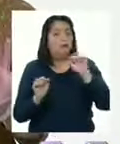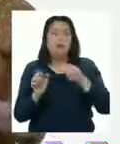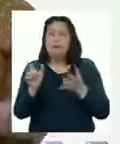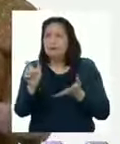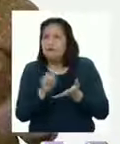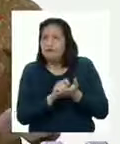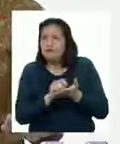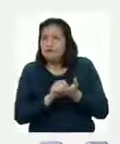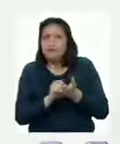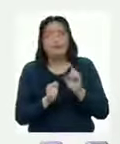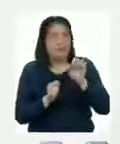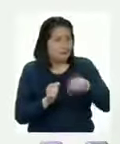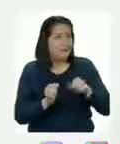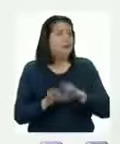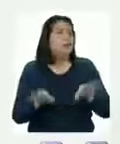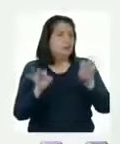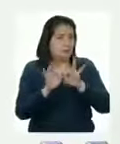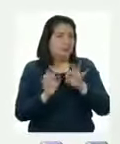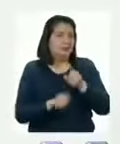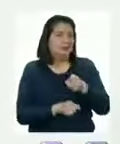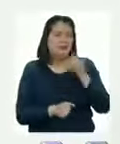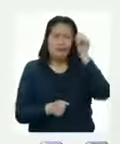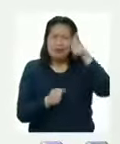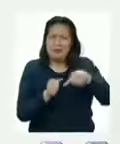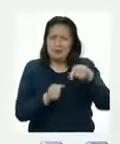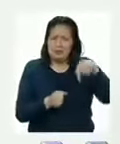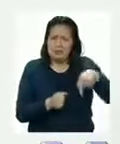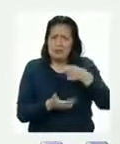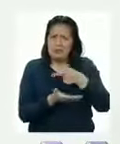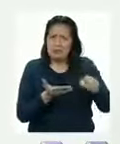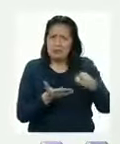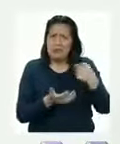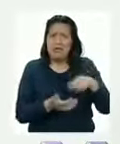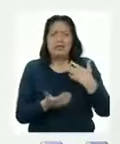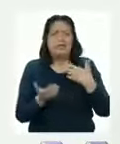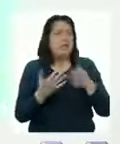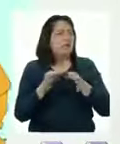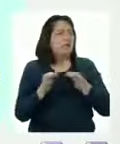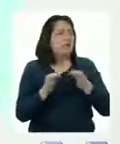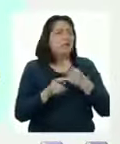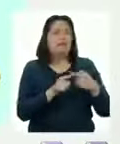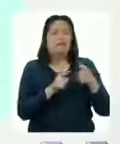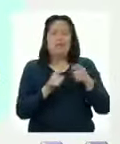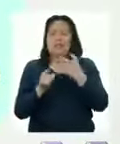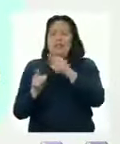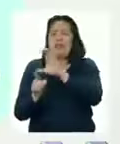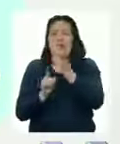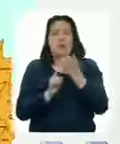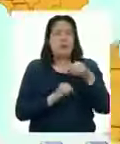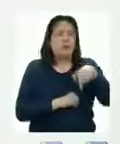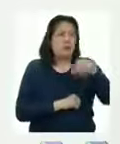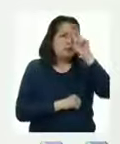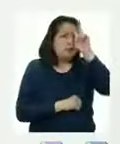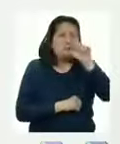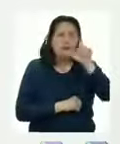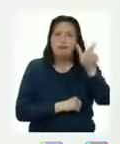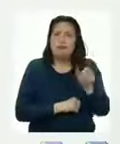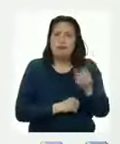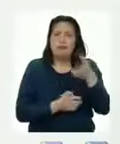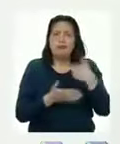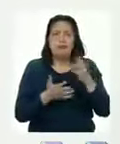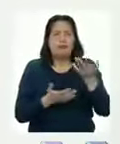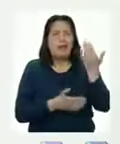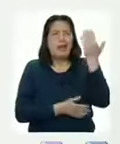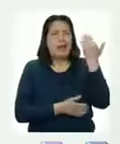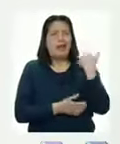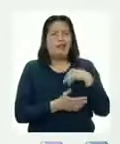tomar apuntes, fundamental Como recordarán, durante estas semanas hemos estado hablando acerca de la diversidad cultural que tiene nuestro país En